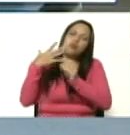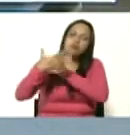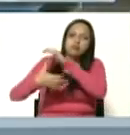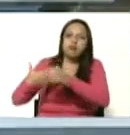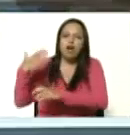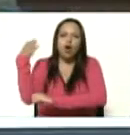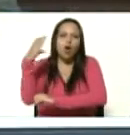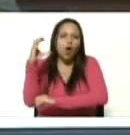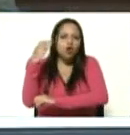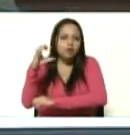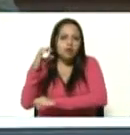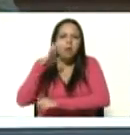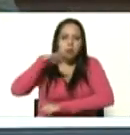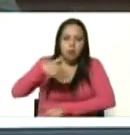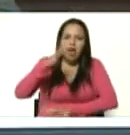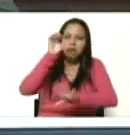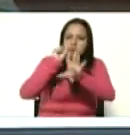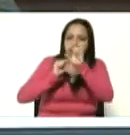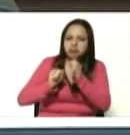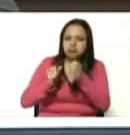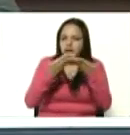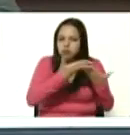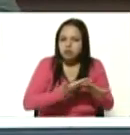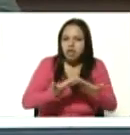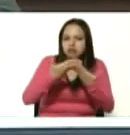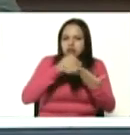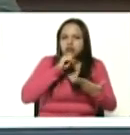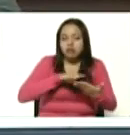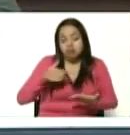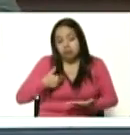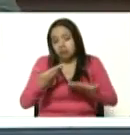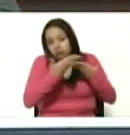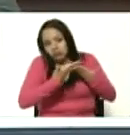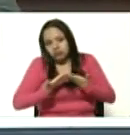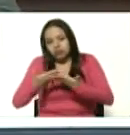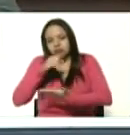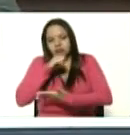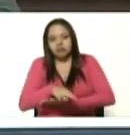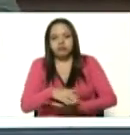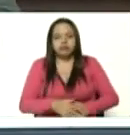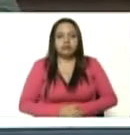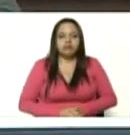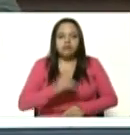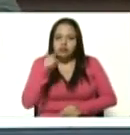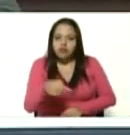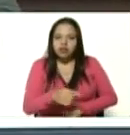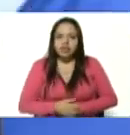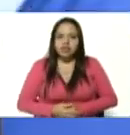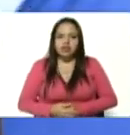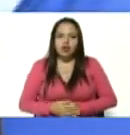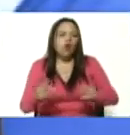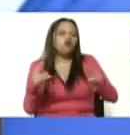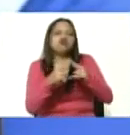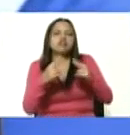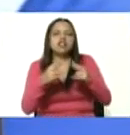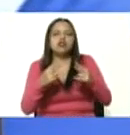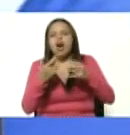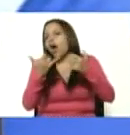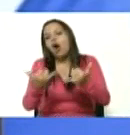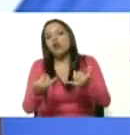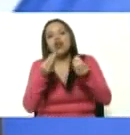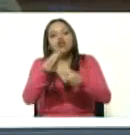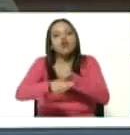comprender estudiando la historia y la hemos estudiado uno la puede comprender estudiando la realidad actual y la